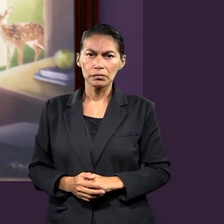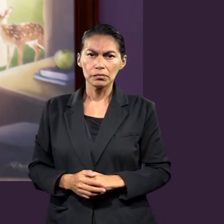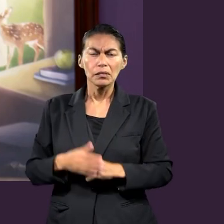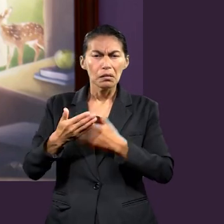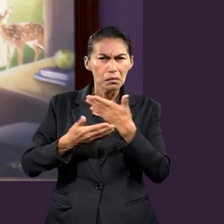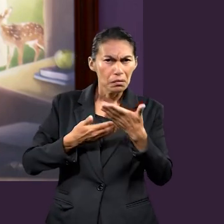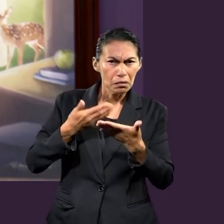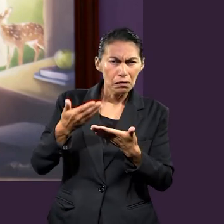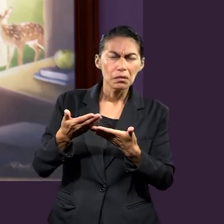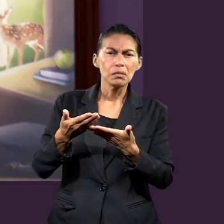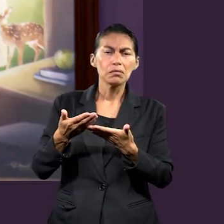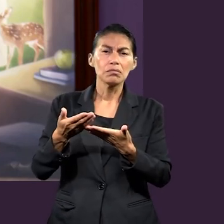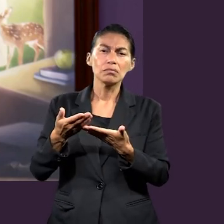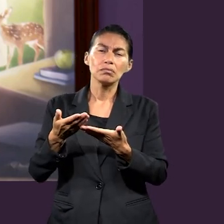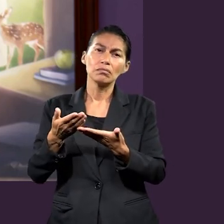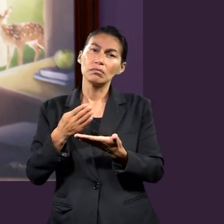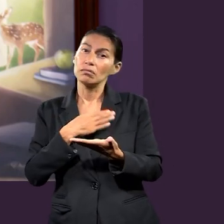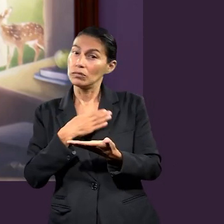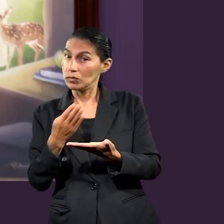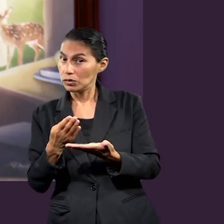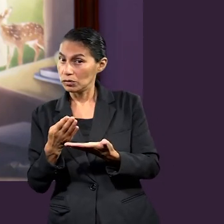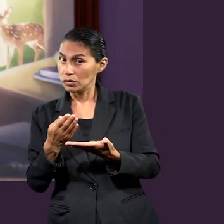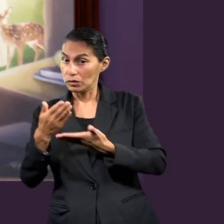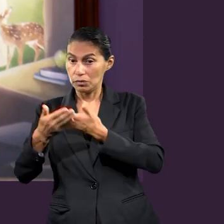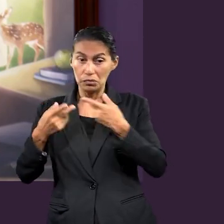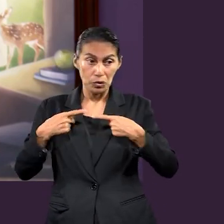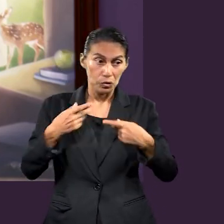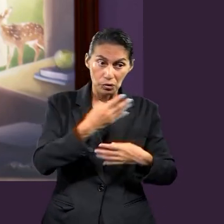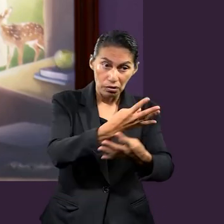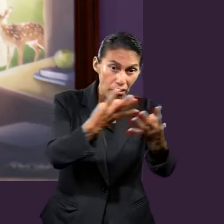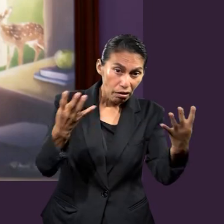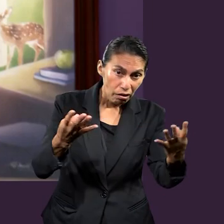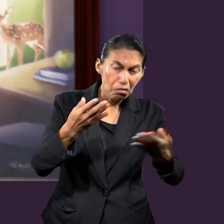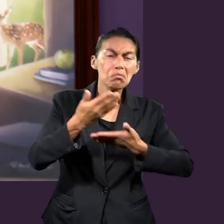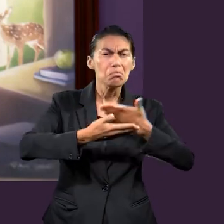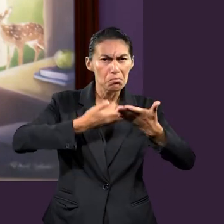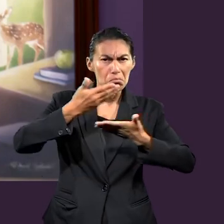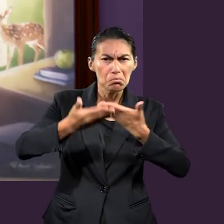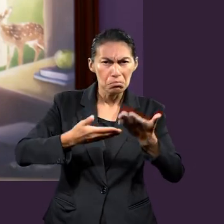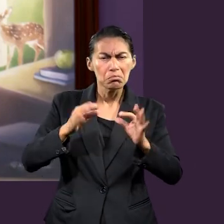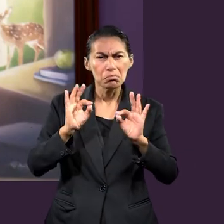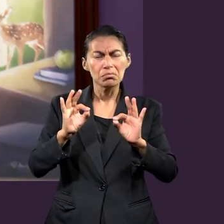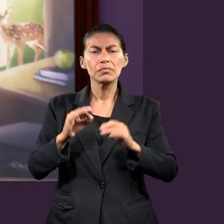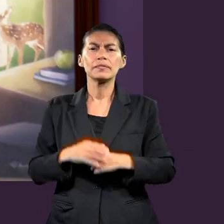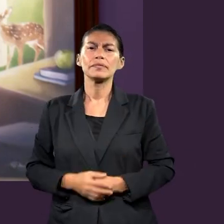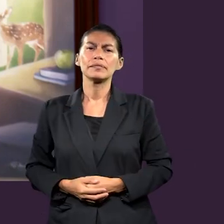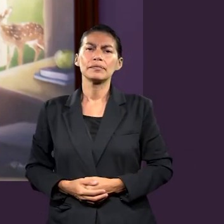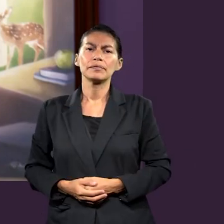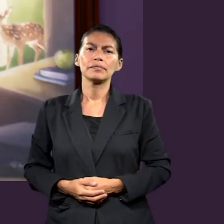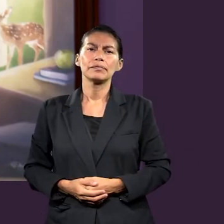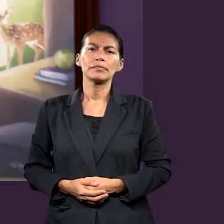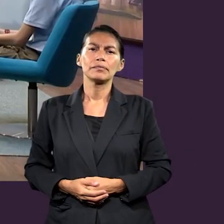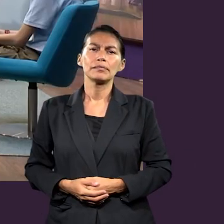Como que servir para, bueno, creo que servir para la sociedad, ¿no? Amén.